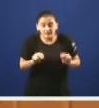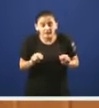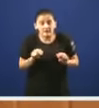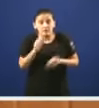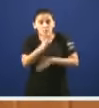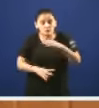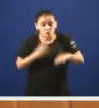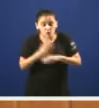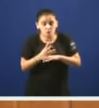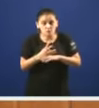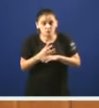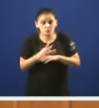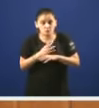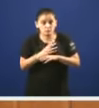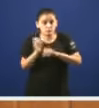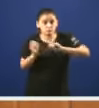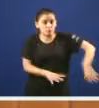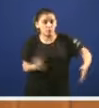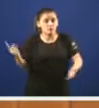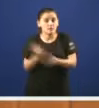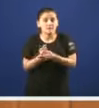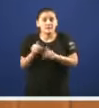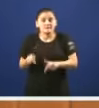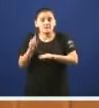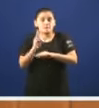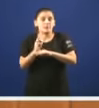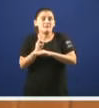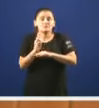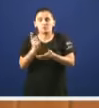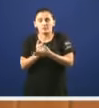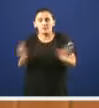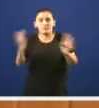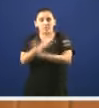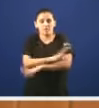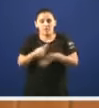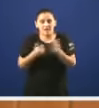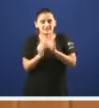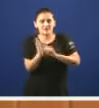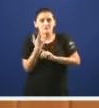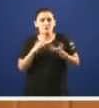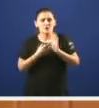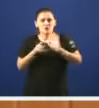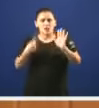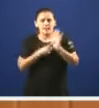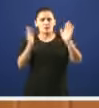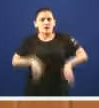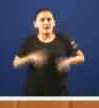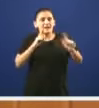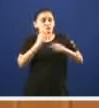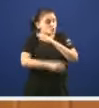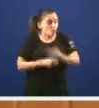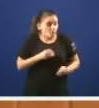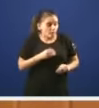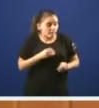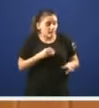vai se a persiana unha legislatura máis este Parlamento vostedes non trouxeron aquí o proxecto de lei e se eso non sucede xa